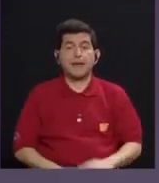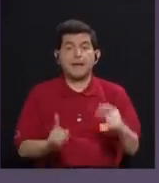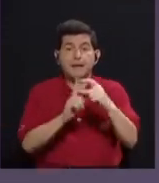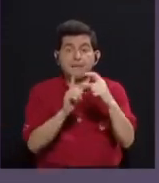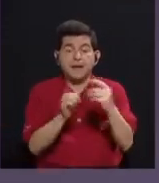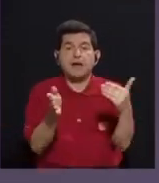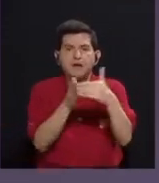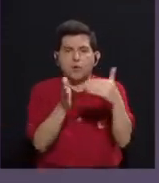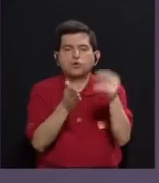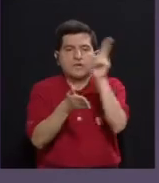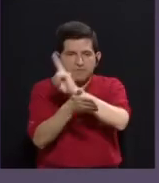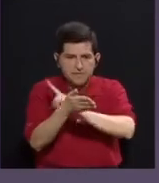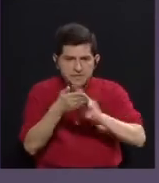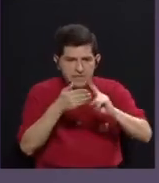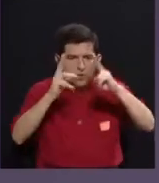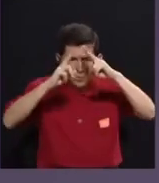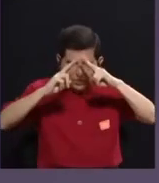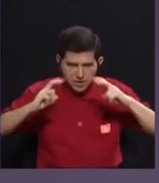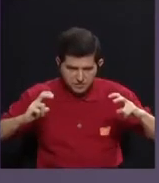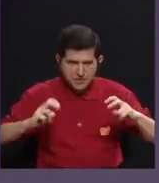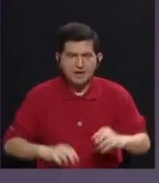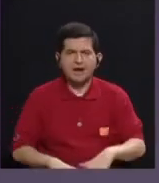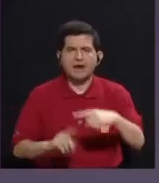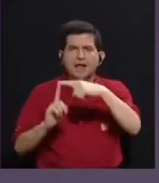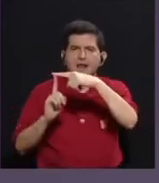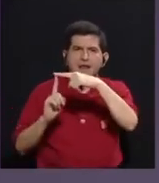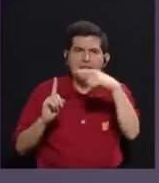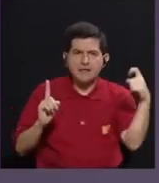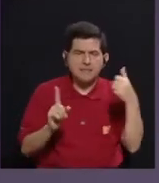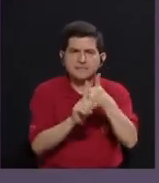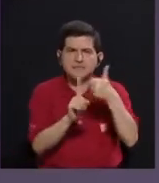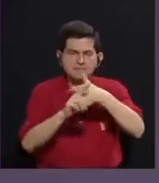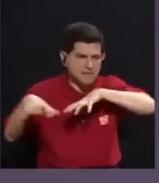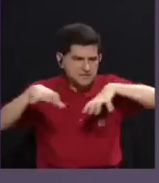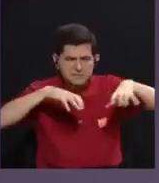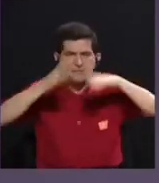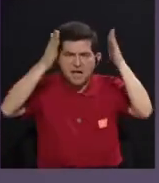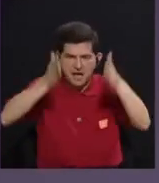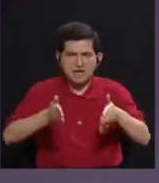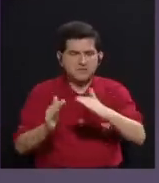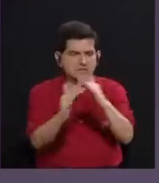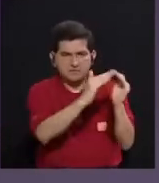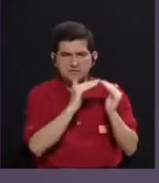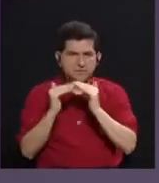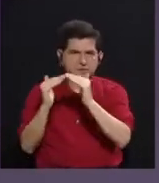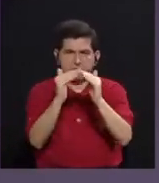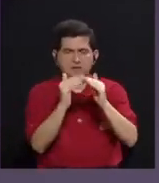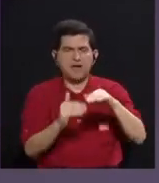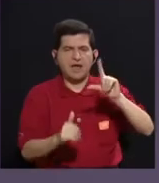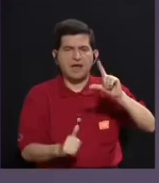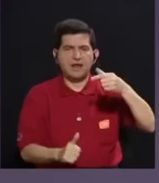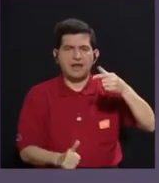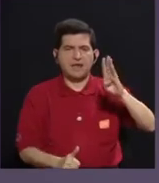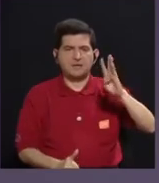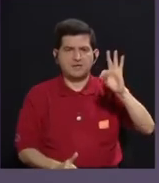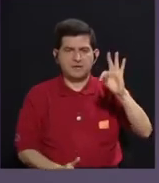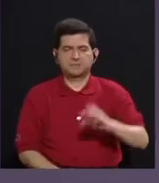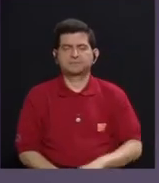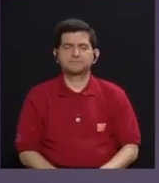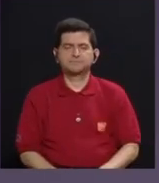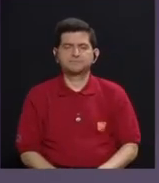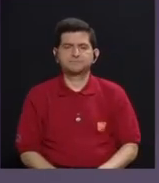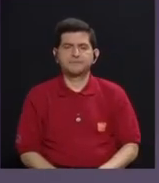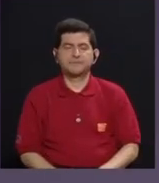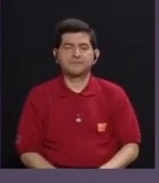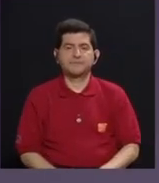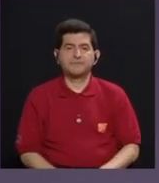desde la academia, cosa curiosa también, desde la academia y desde el mismo activismo de la comunidad LGTB. Entonces,